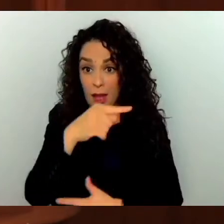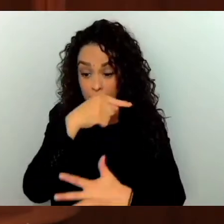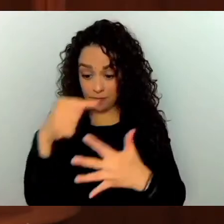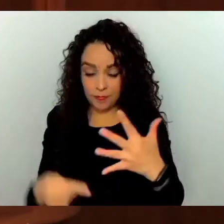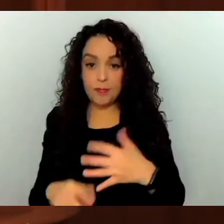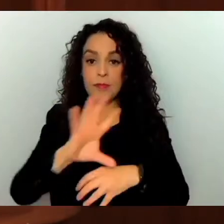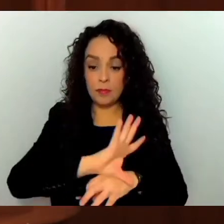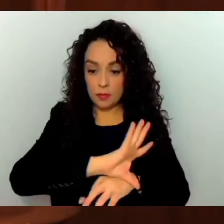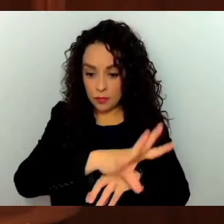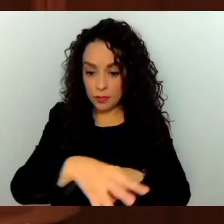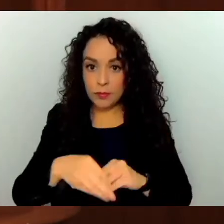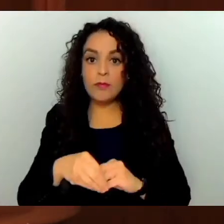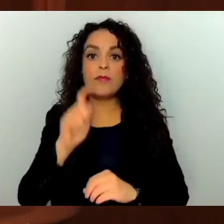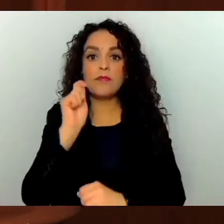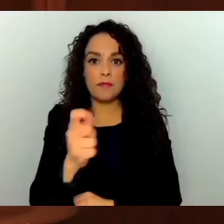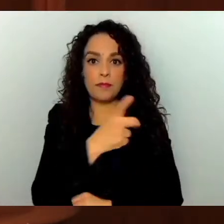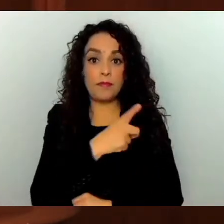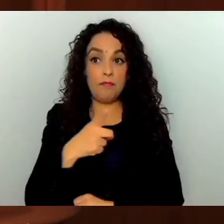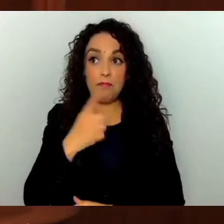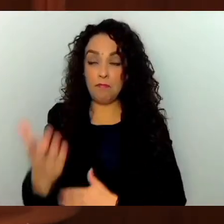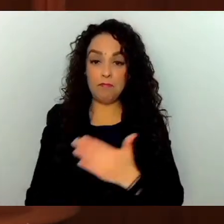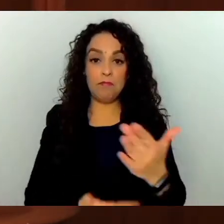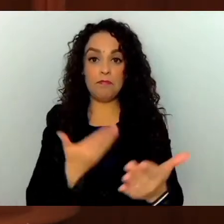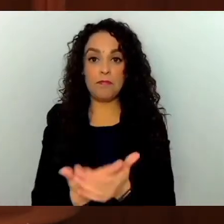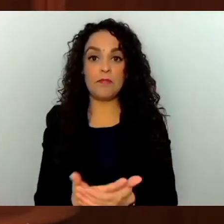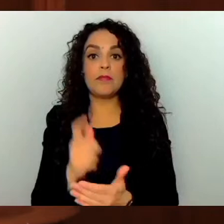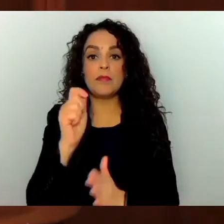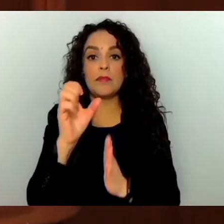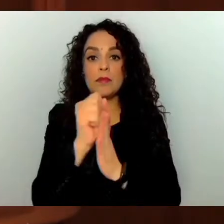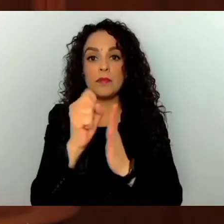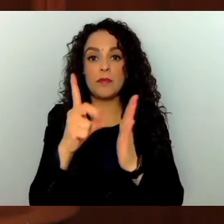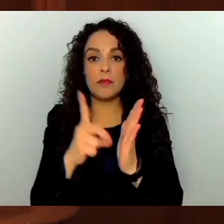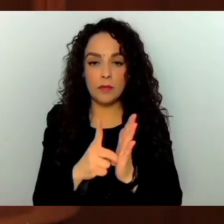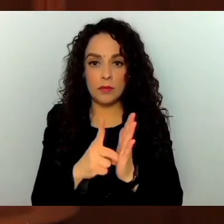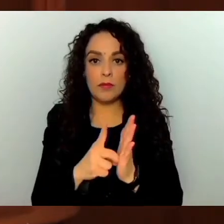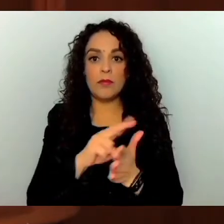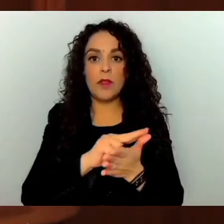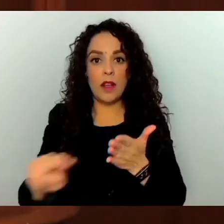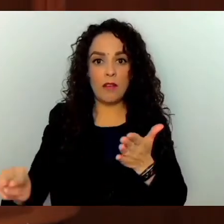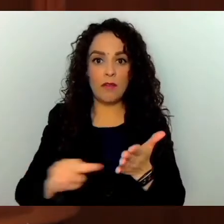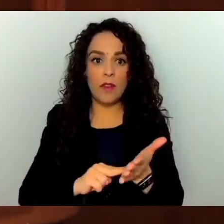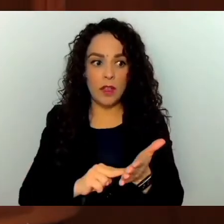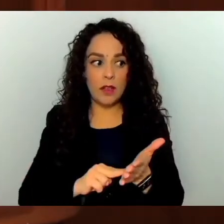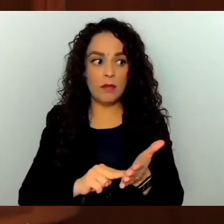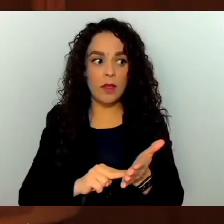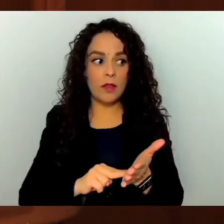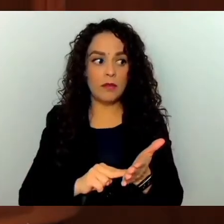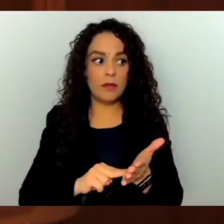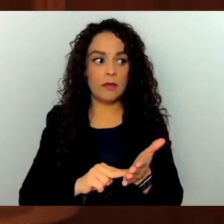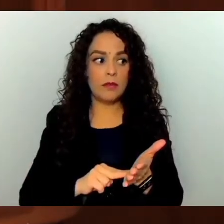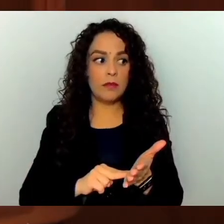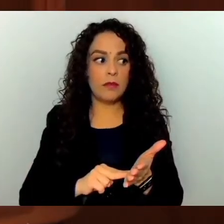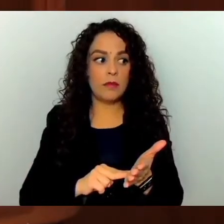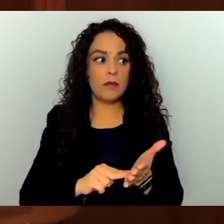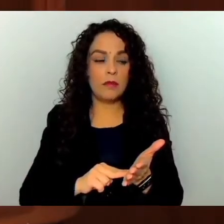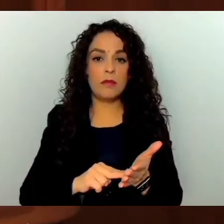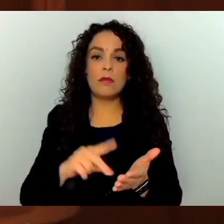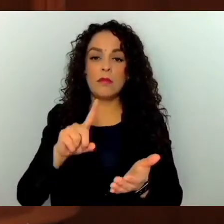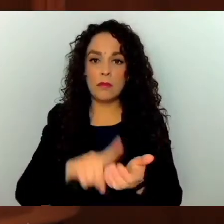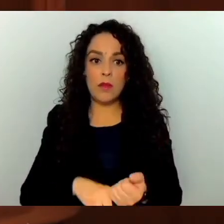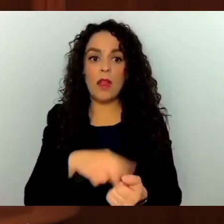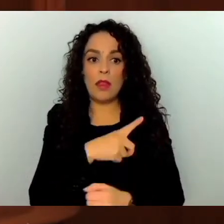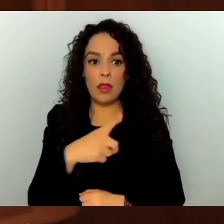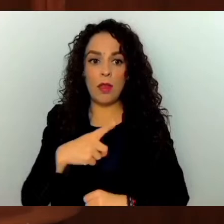presentar lo siguiente. Carta de solicitud de inscripción con firma autógrafa en donde se manifieste su intención de participar en el